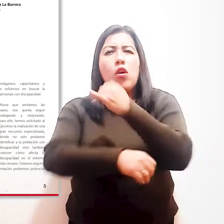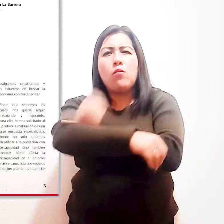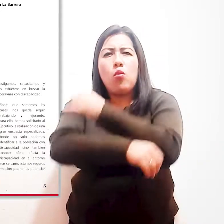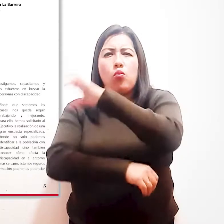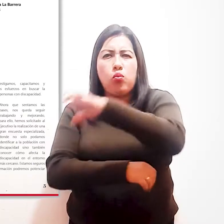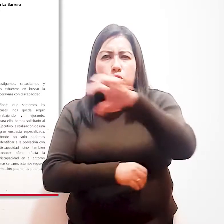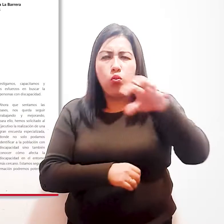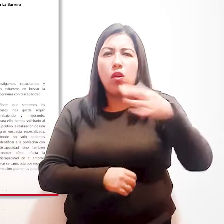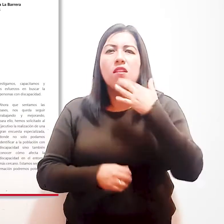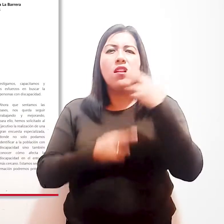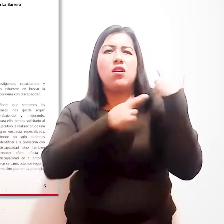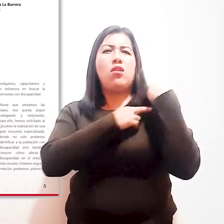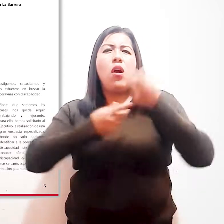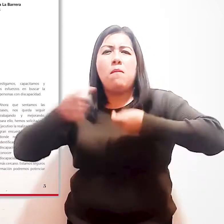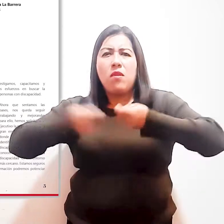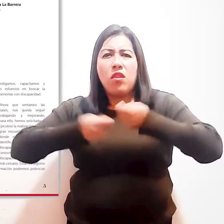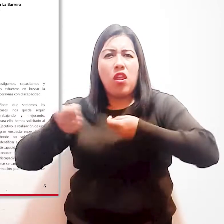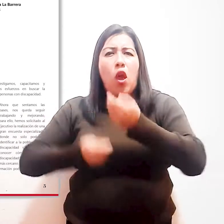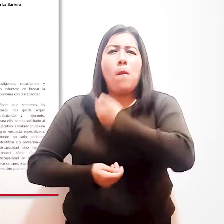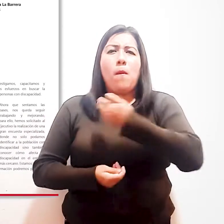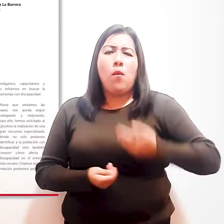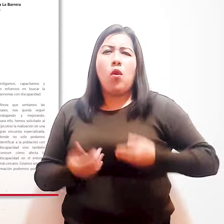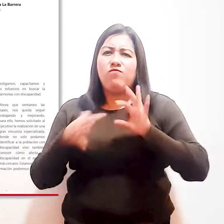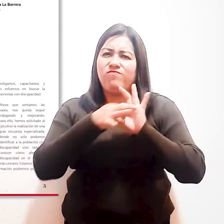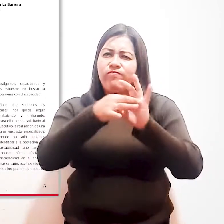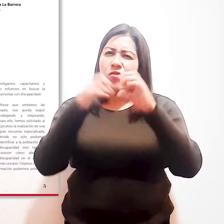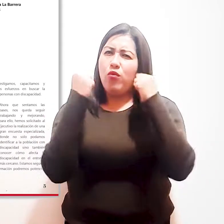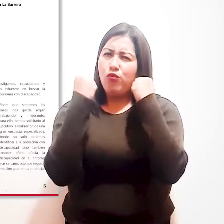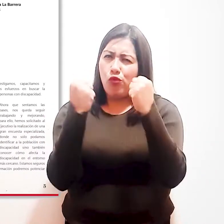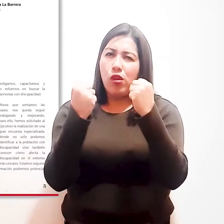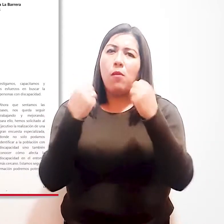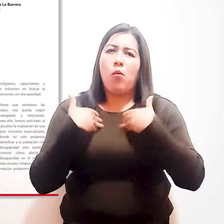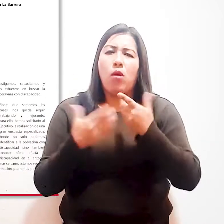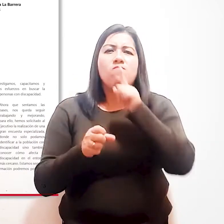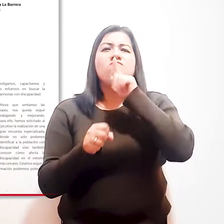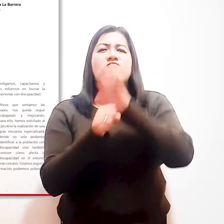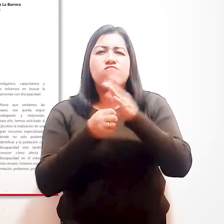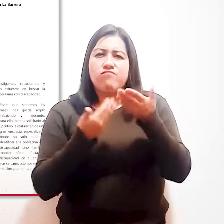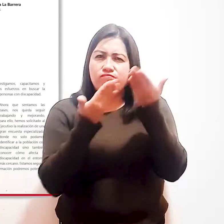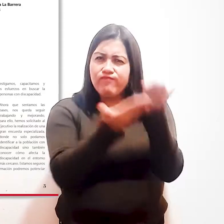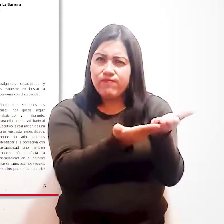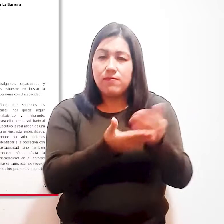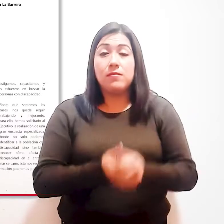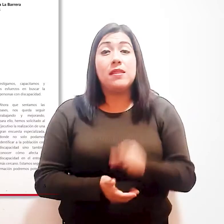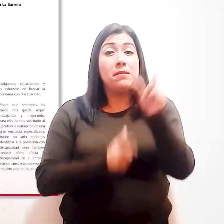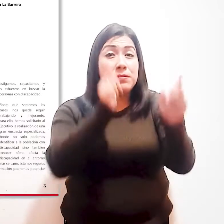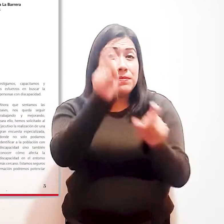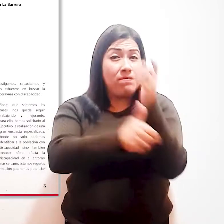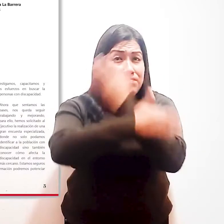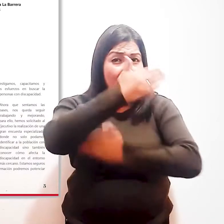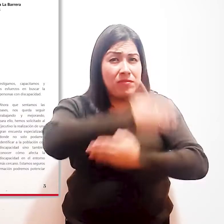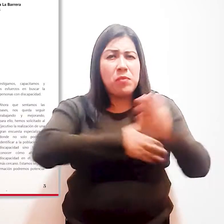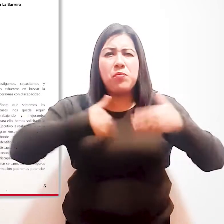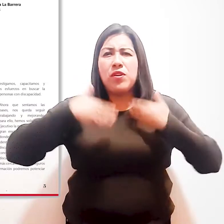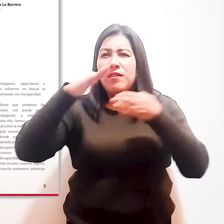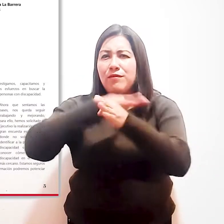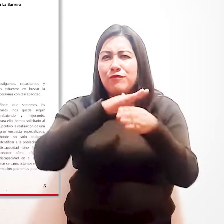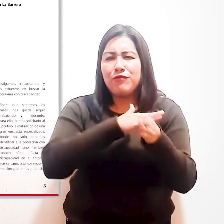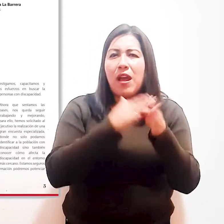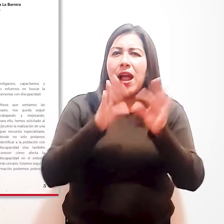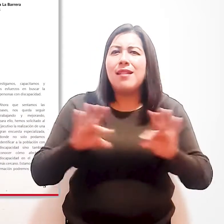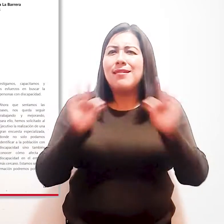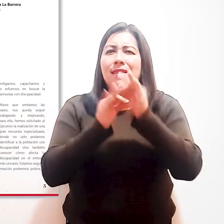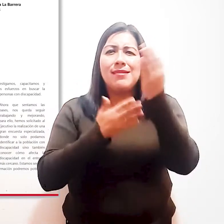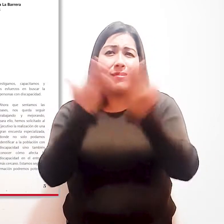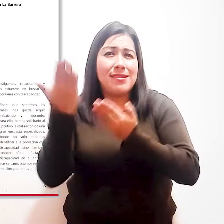administración pública y unir esfuerzos para garantizar que las personas que viven con discapacidad tengan acceso a servicios